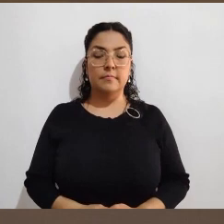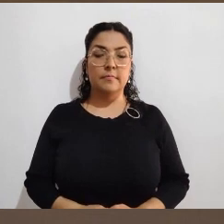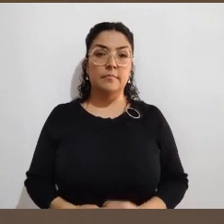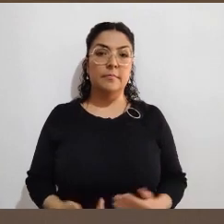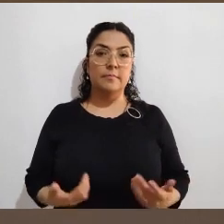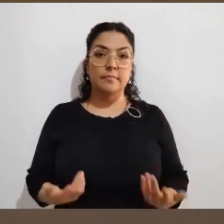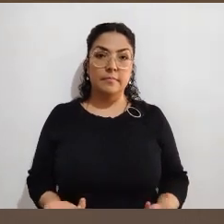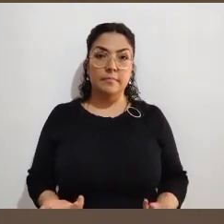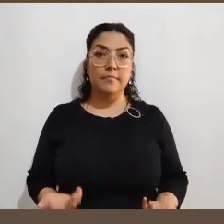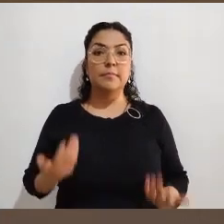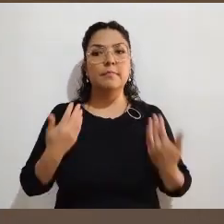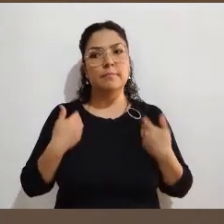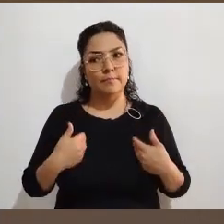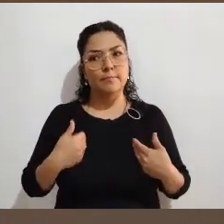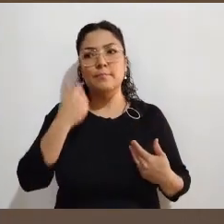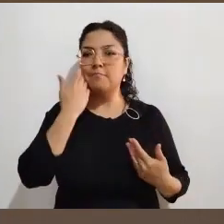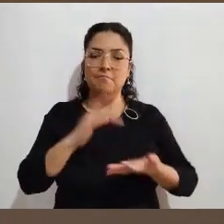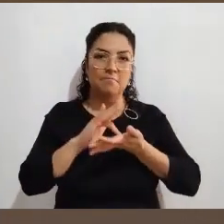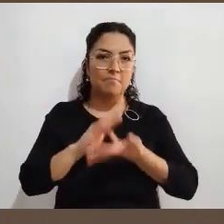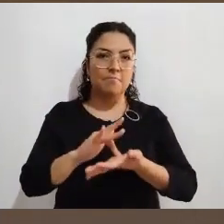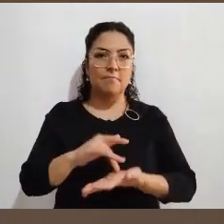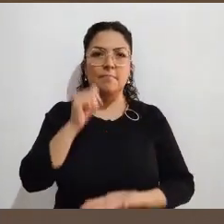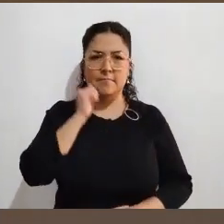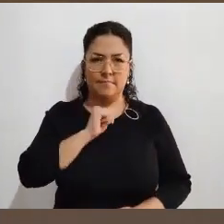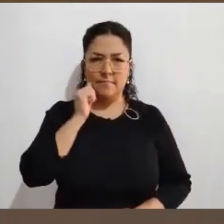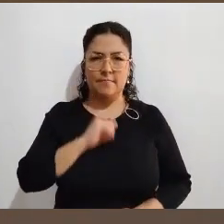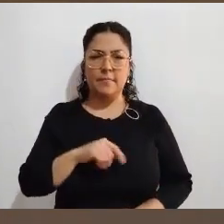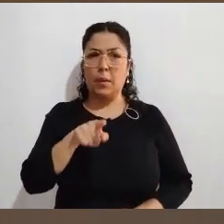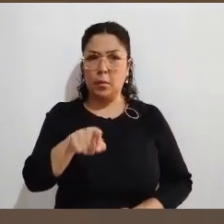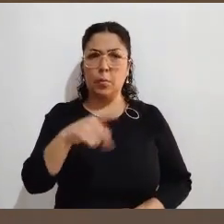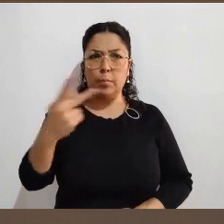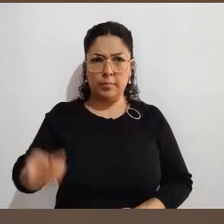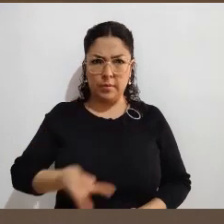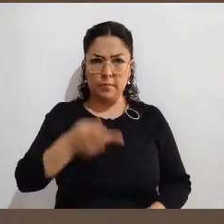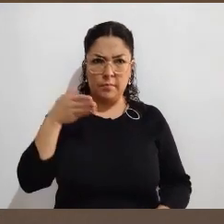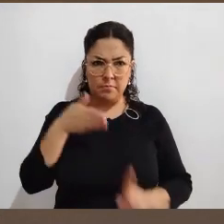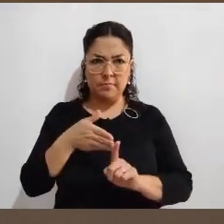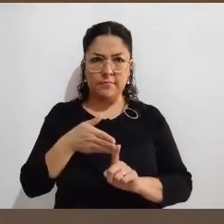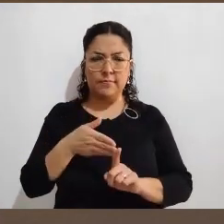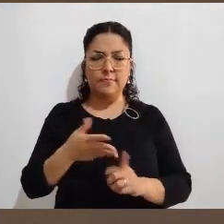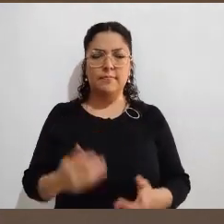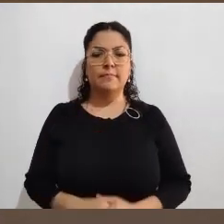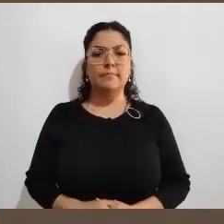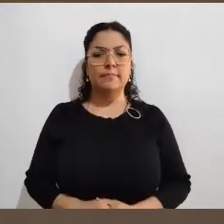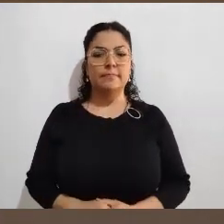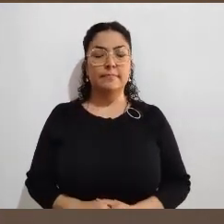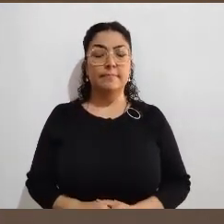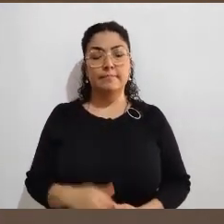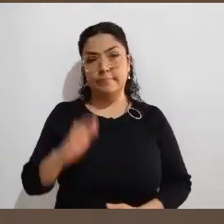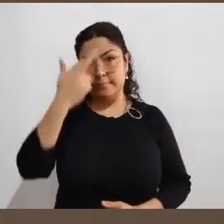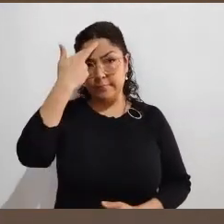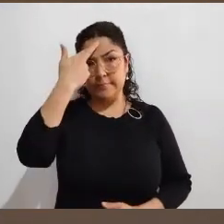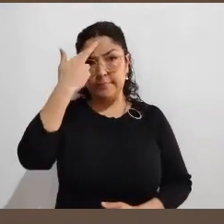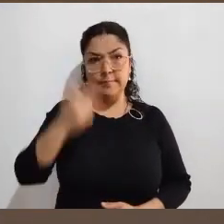consejería electoral que tengo, he tratado de impulsar mucho. A tu pregunta específica, hay que recordar que